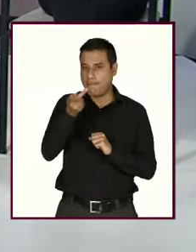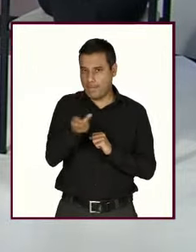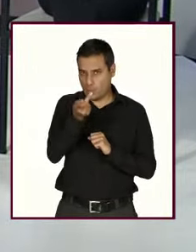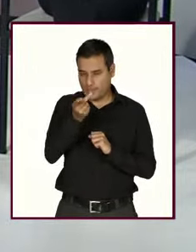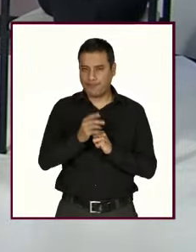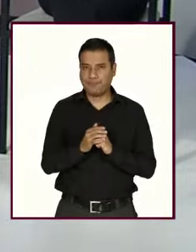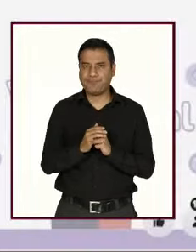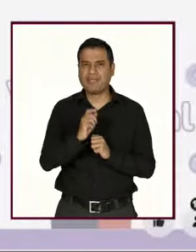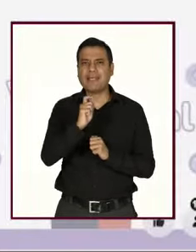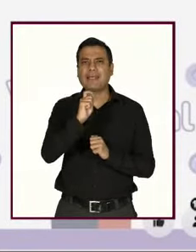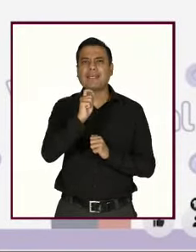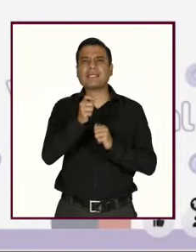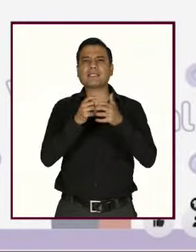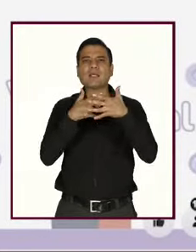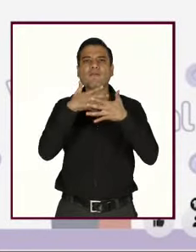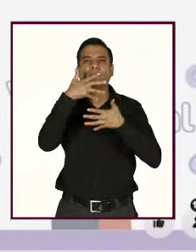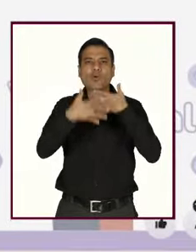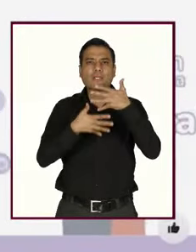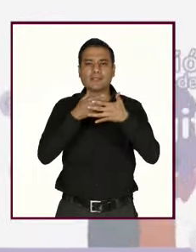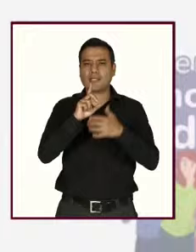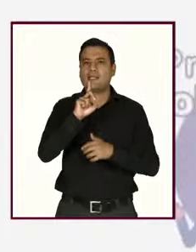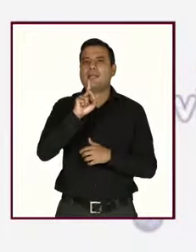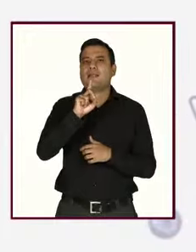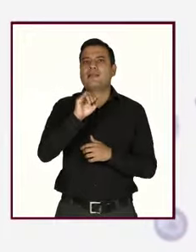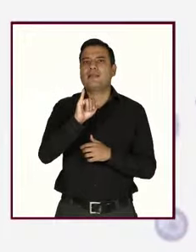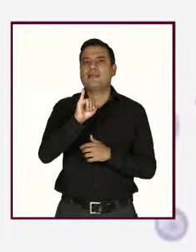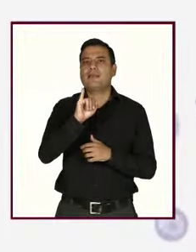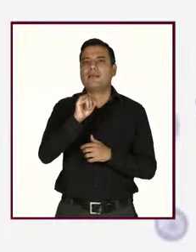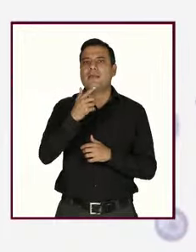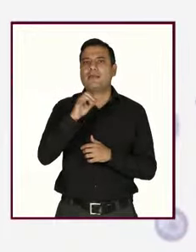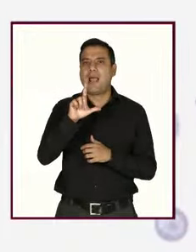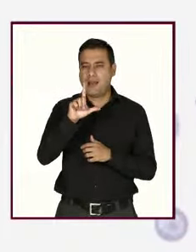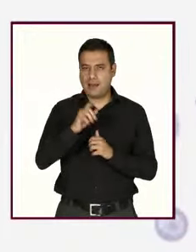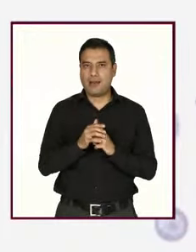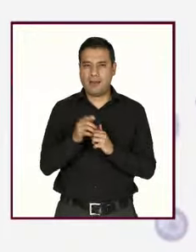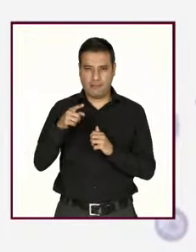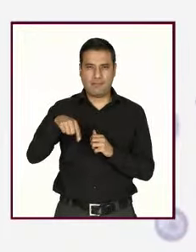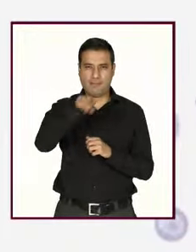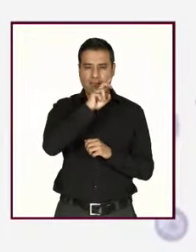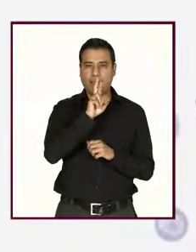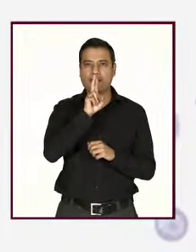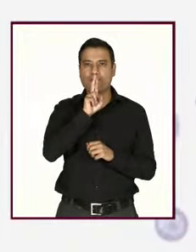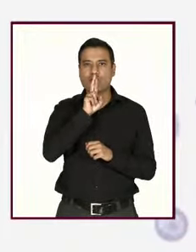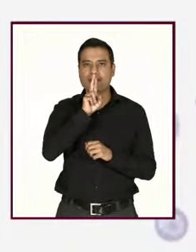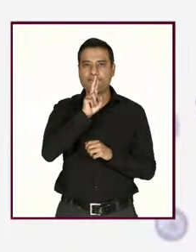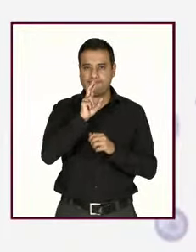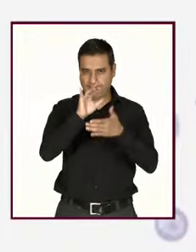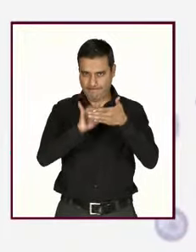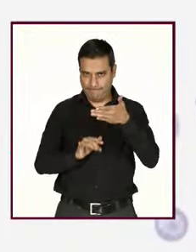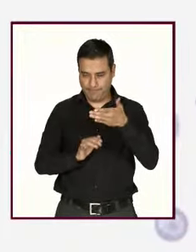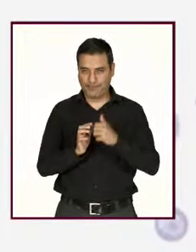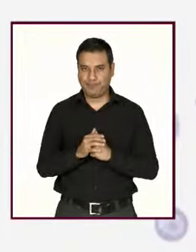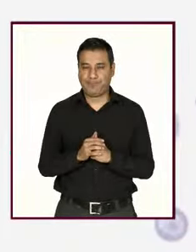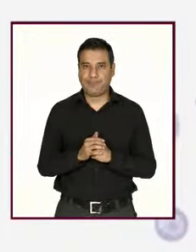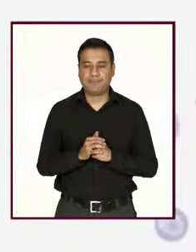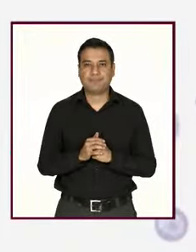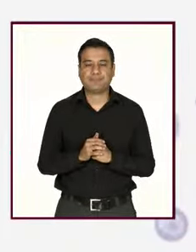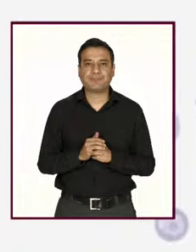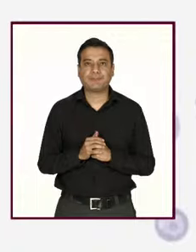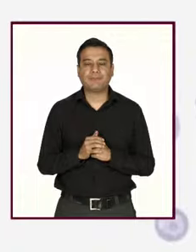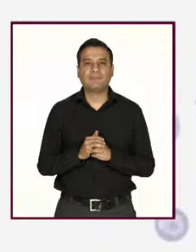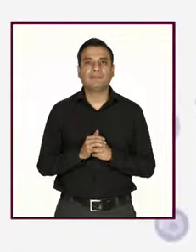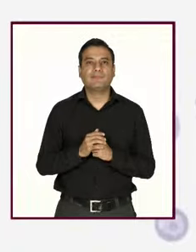¿Qué es la violencia digital? Vamos a las respuestas que ustedes nos hicieron llegar. A ver, ahí tenemos. Es la